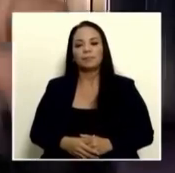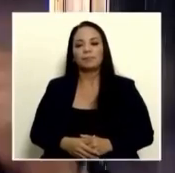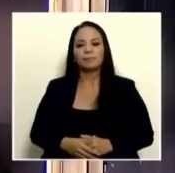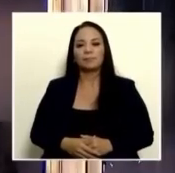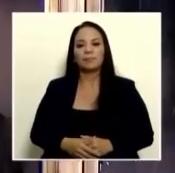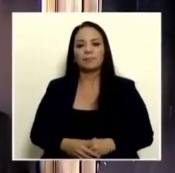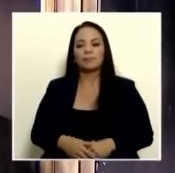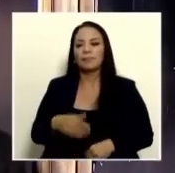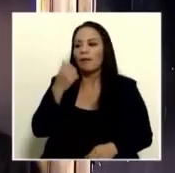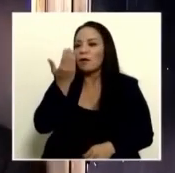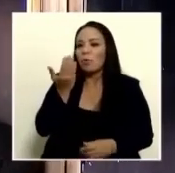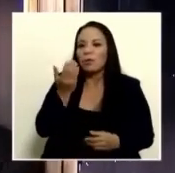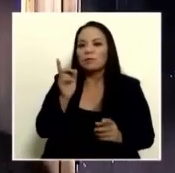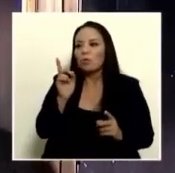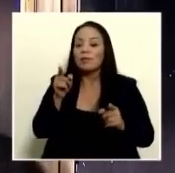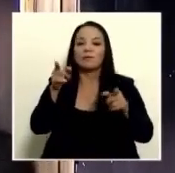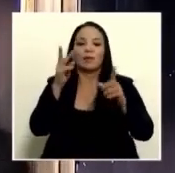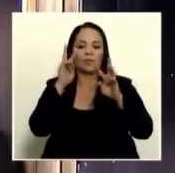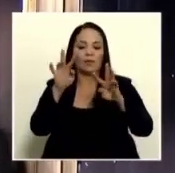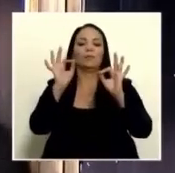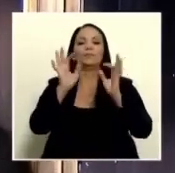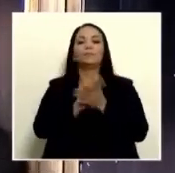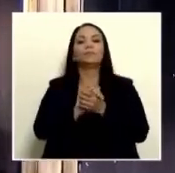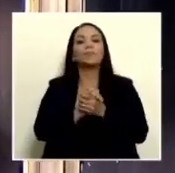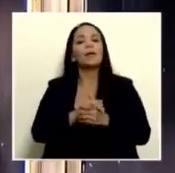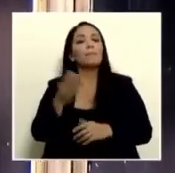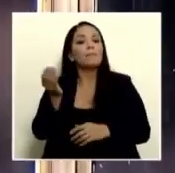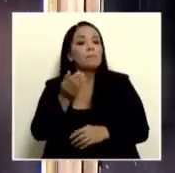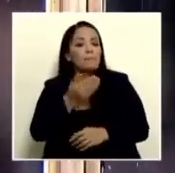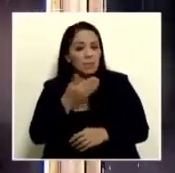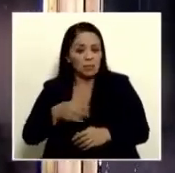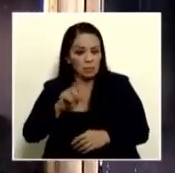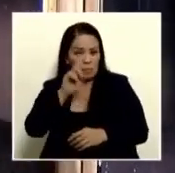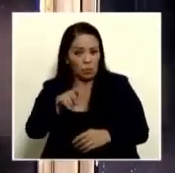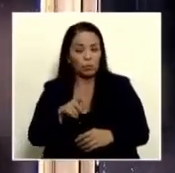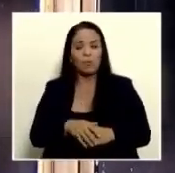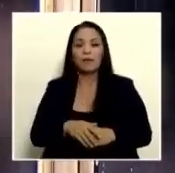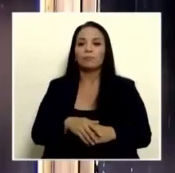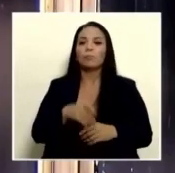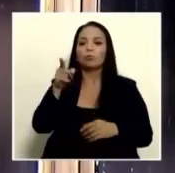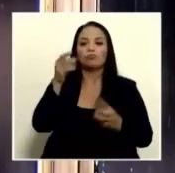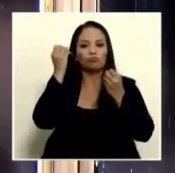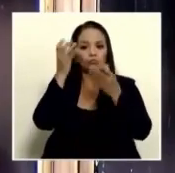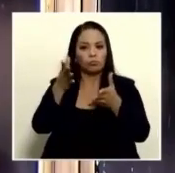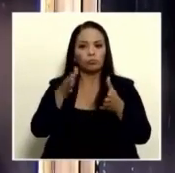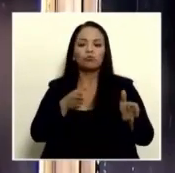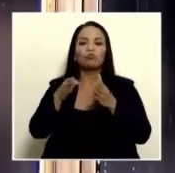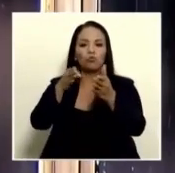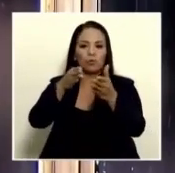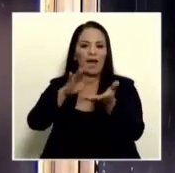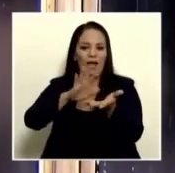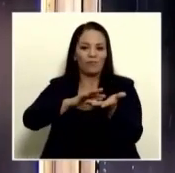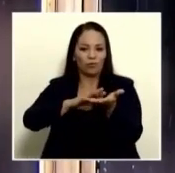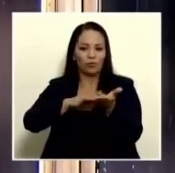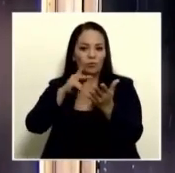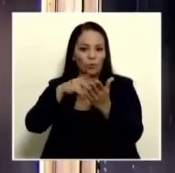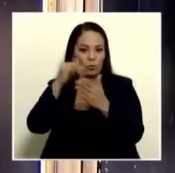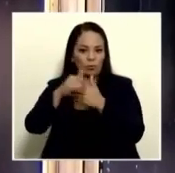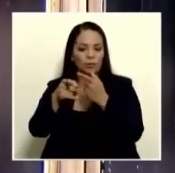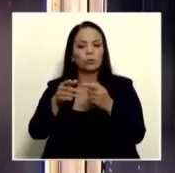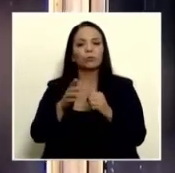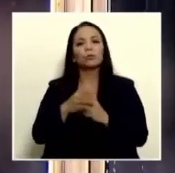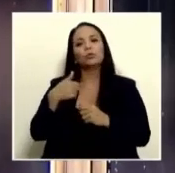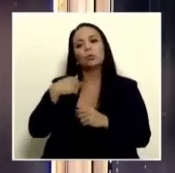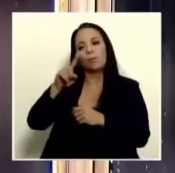qué vergüenza bueno no se preocupe presidente luego del anuncio de la ruta del arroz yo quisiera preguntarle si